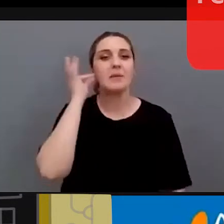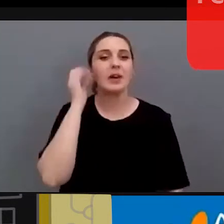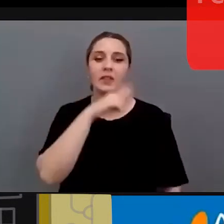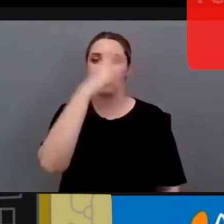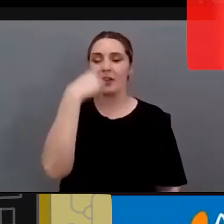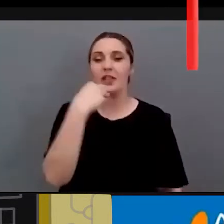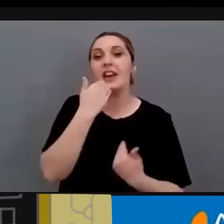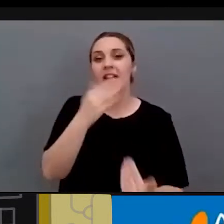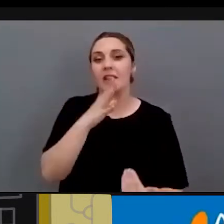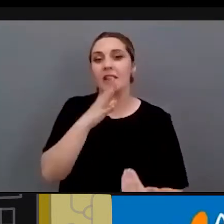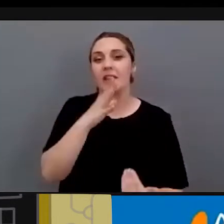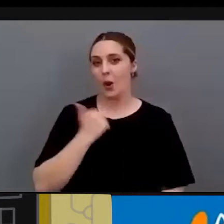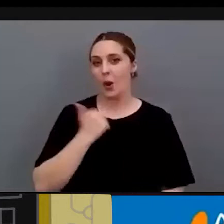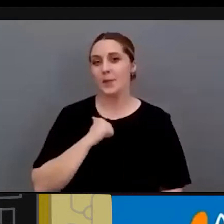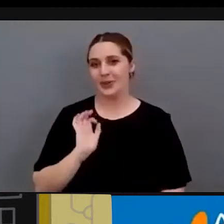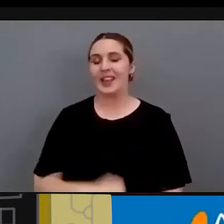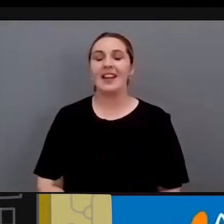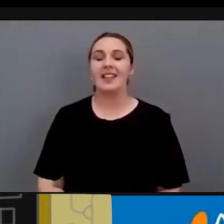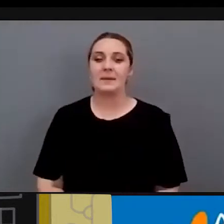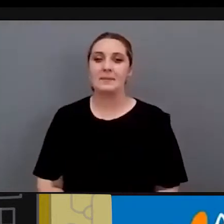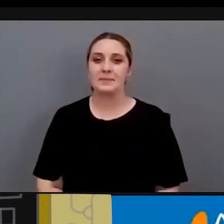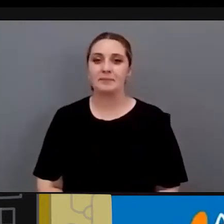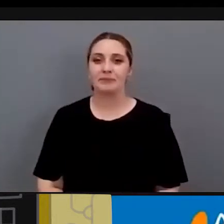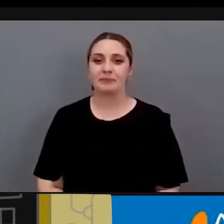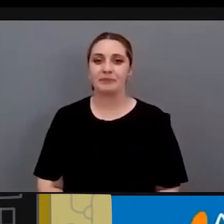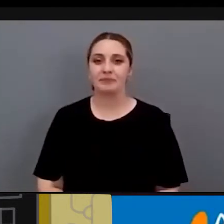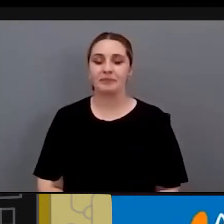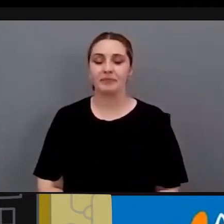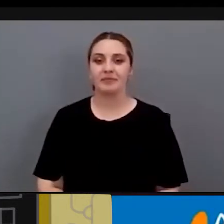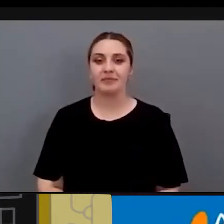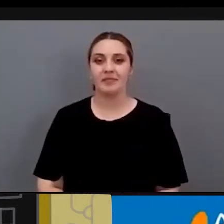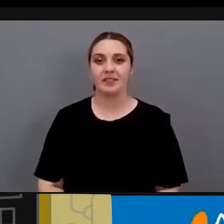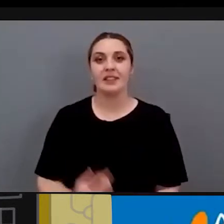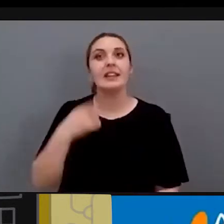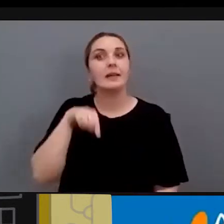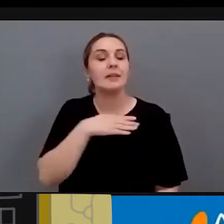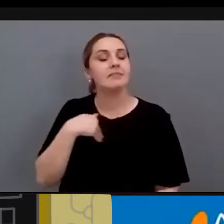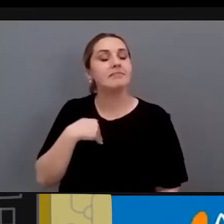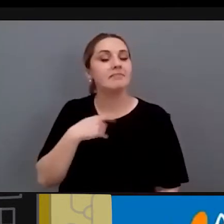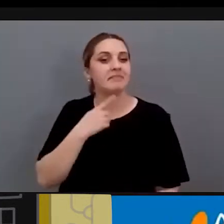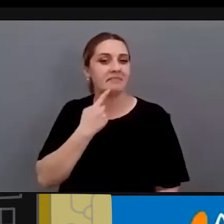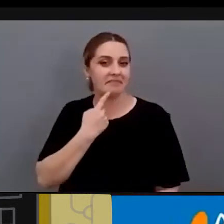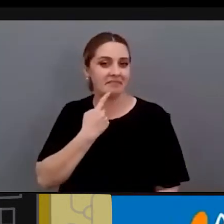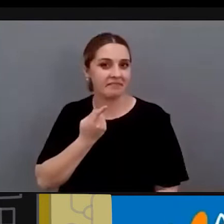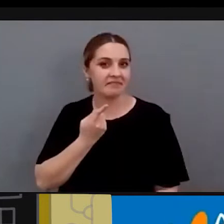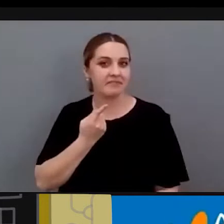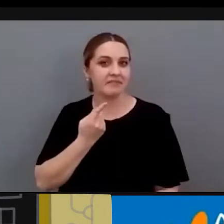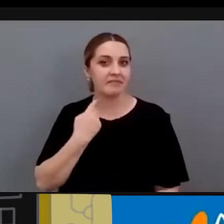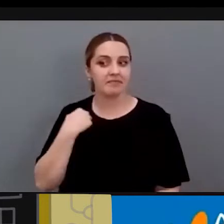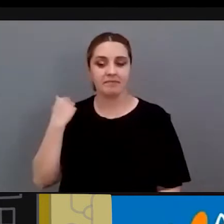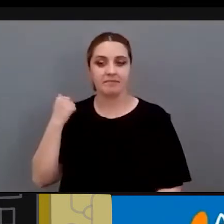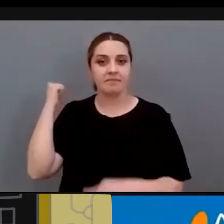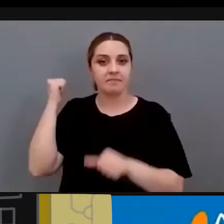oportunidad. Y luego hay que decir también que durante todo este tiempo de